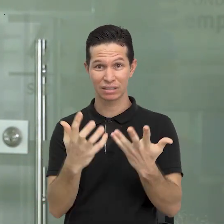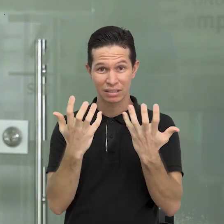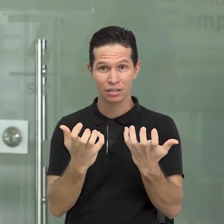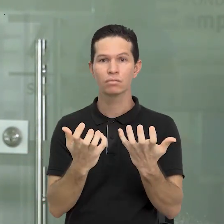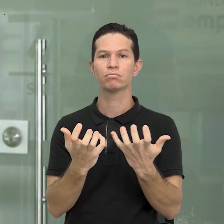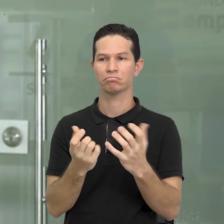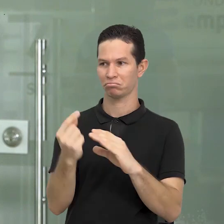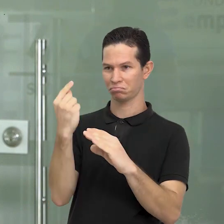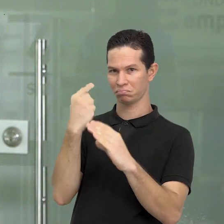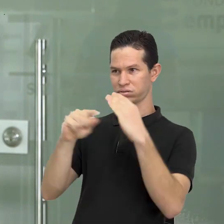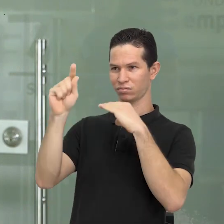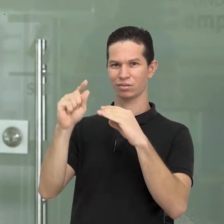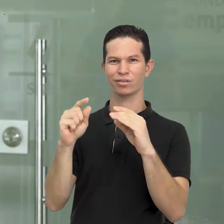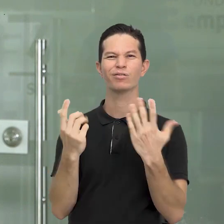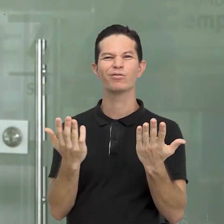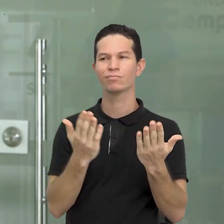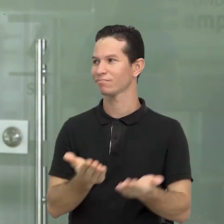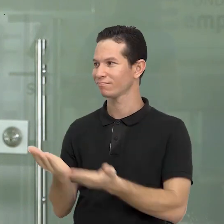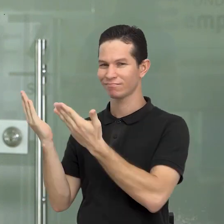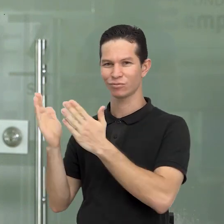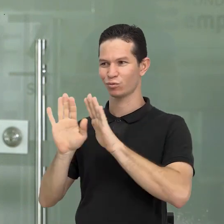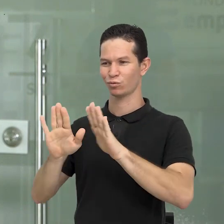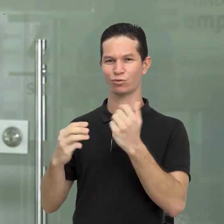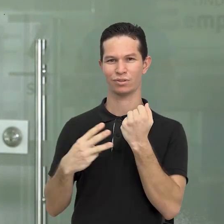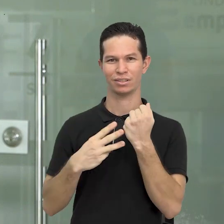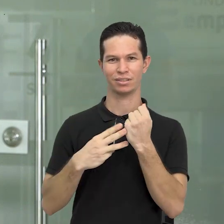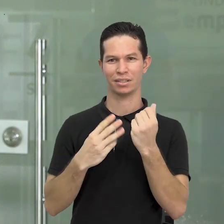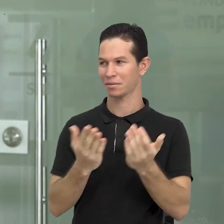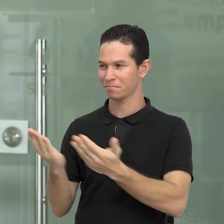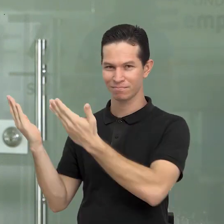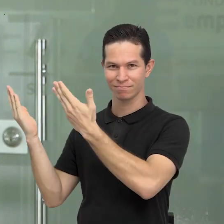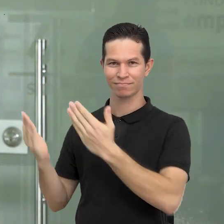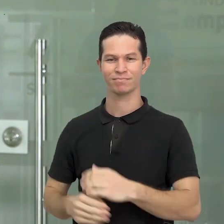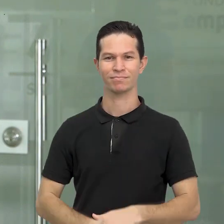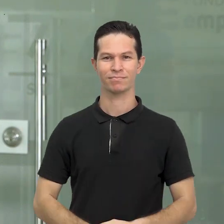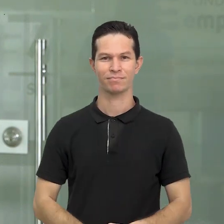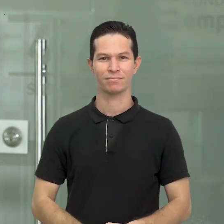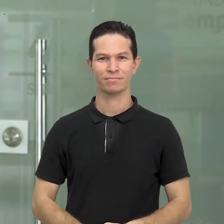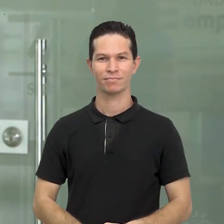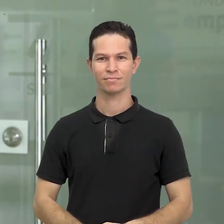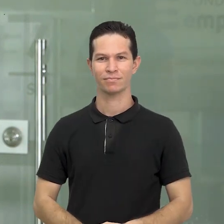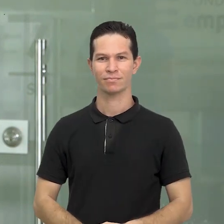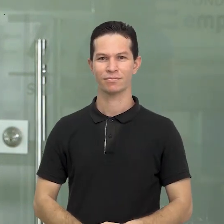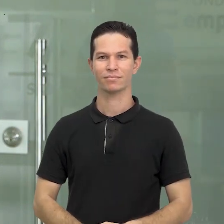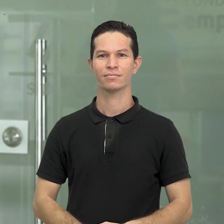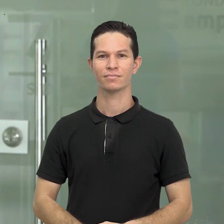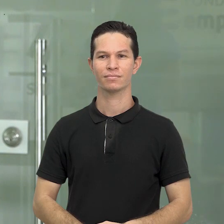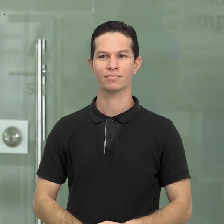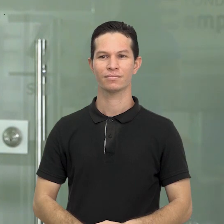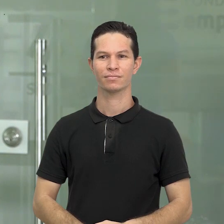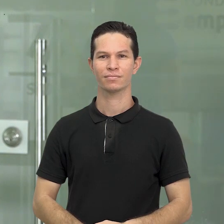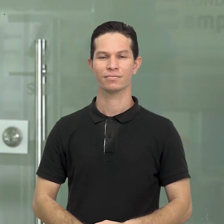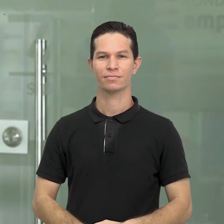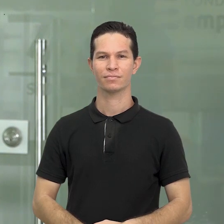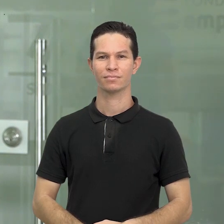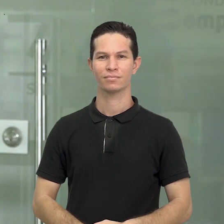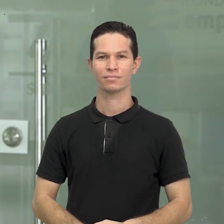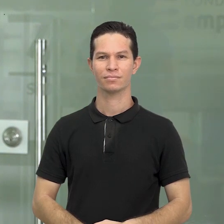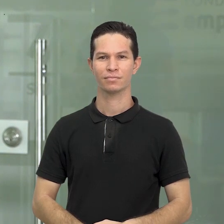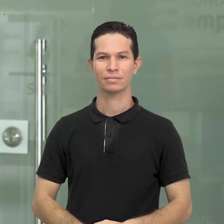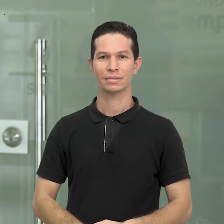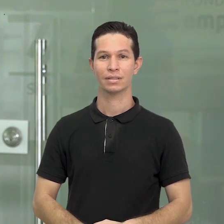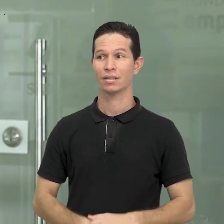soporte de información, escríbenos al correo institucional apbolívar.cena.edu.co, indicándonos tus datos